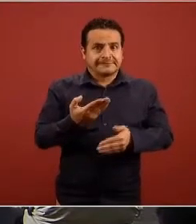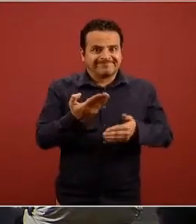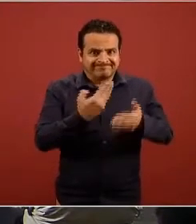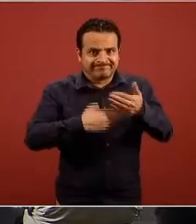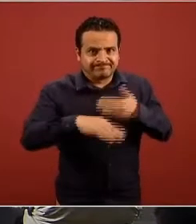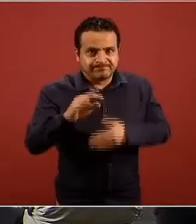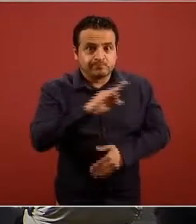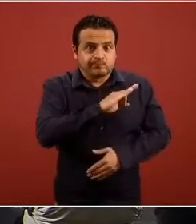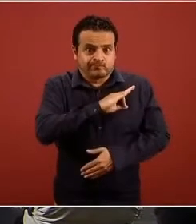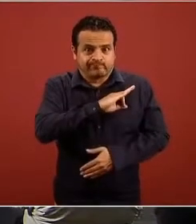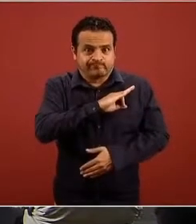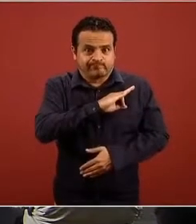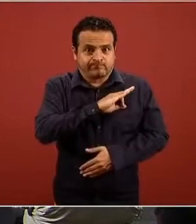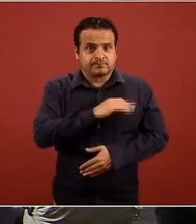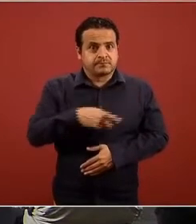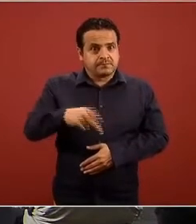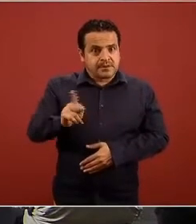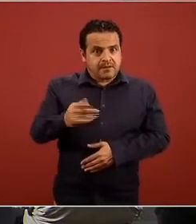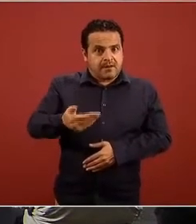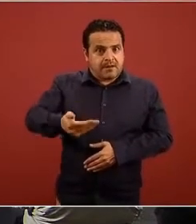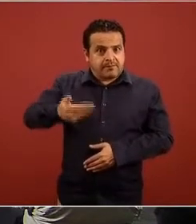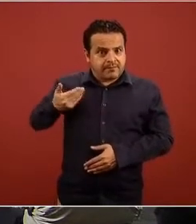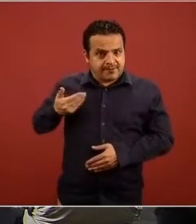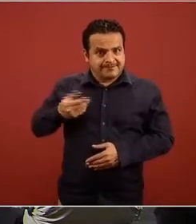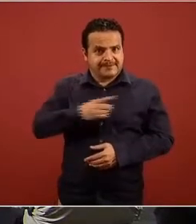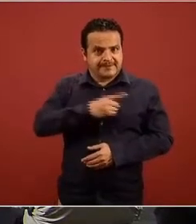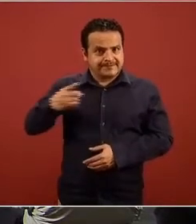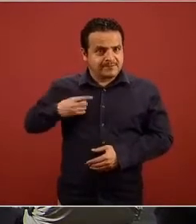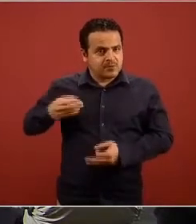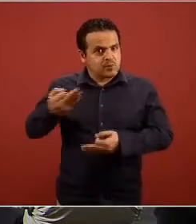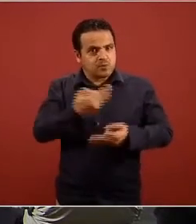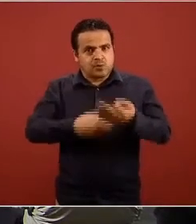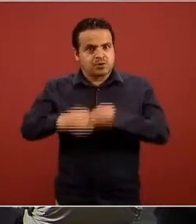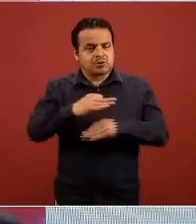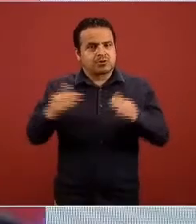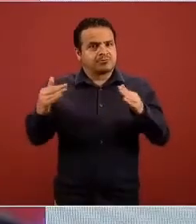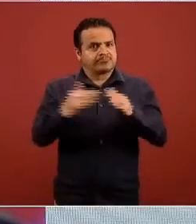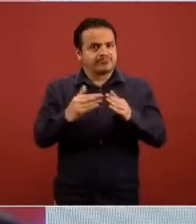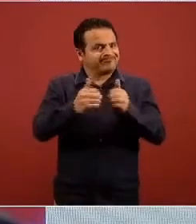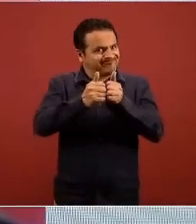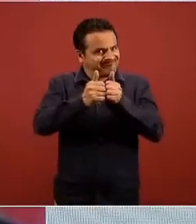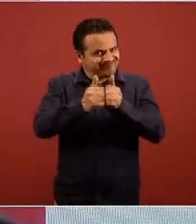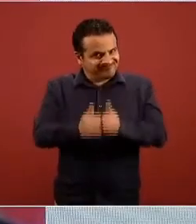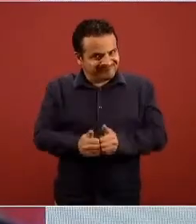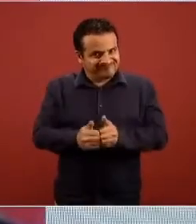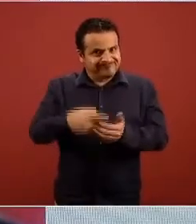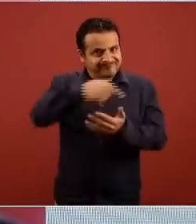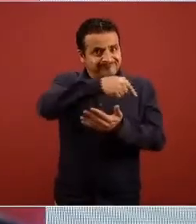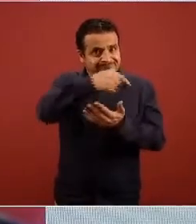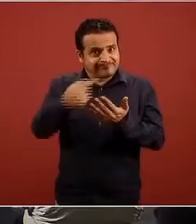mantenemos todos en casa y conservamos la eficacia la efectividad de estas medidas